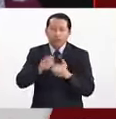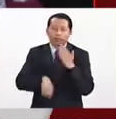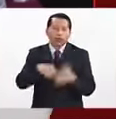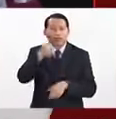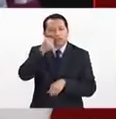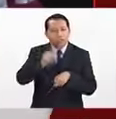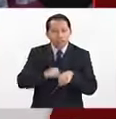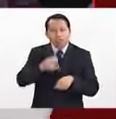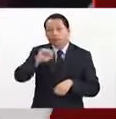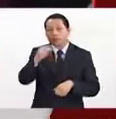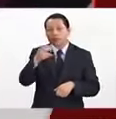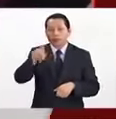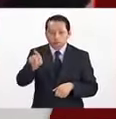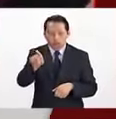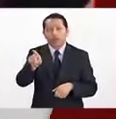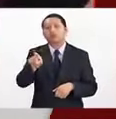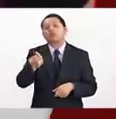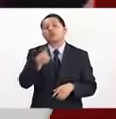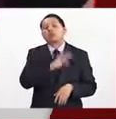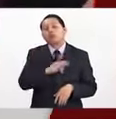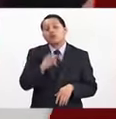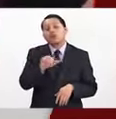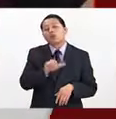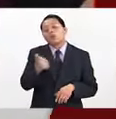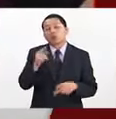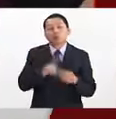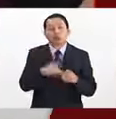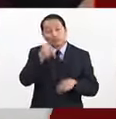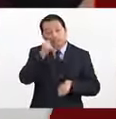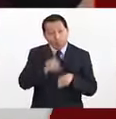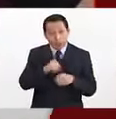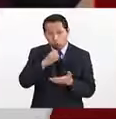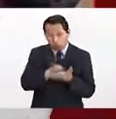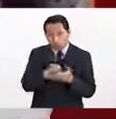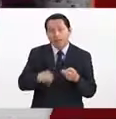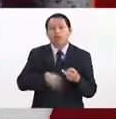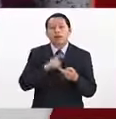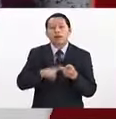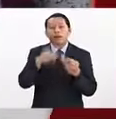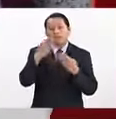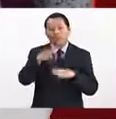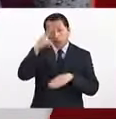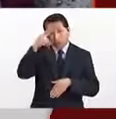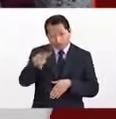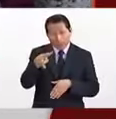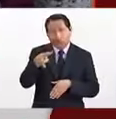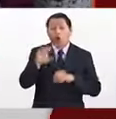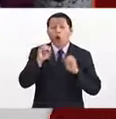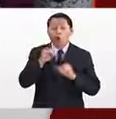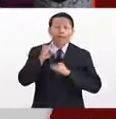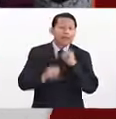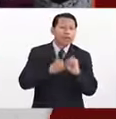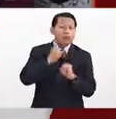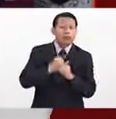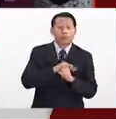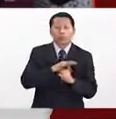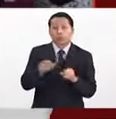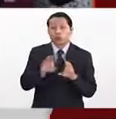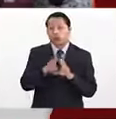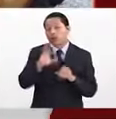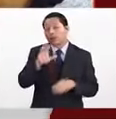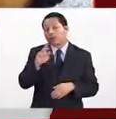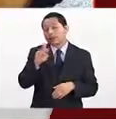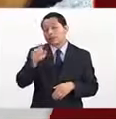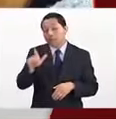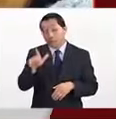Secretaría de Hacienda y Crédito Público, en la Secretaría de Economía, en el Banco de México, también en organismos internacionales, como la CEPAL,